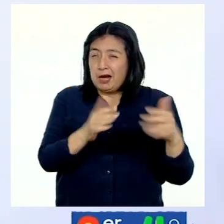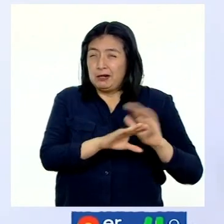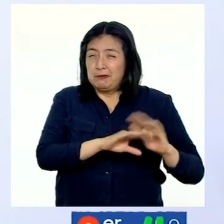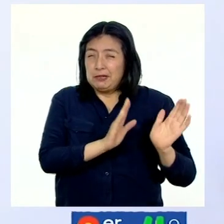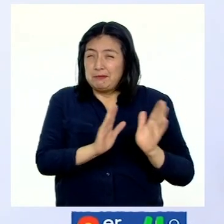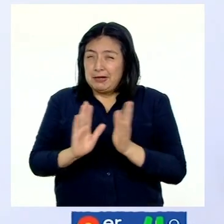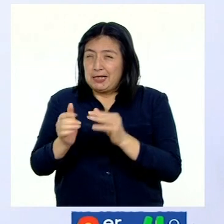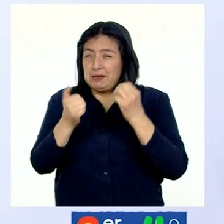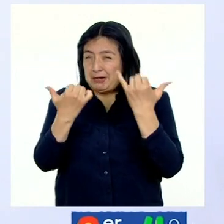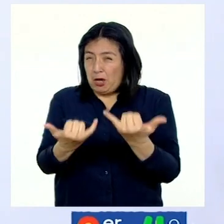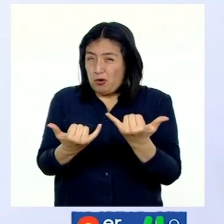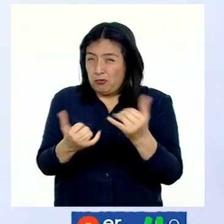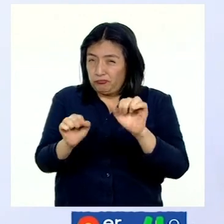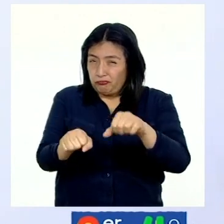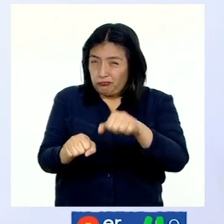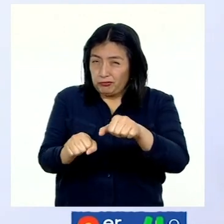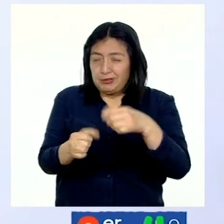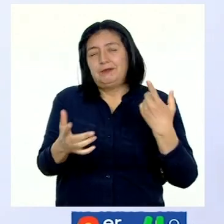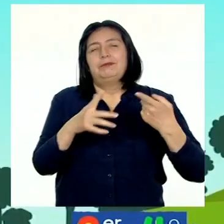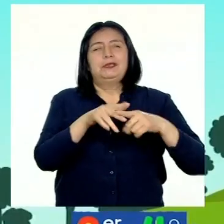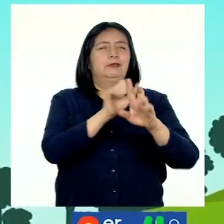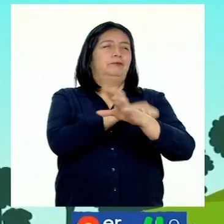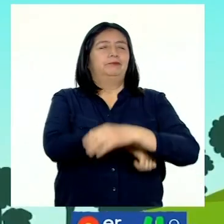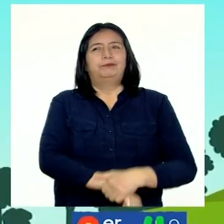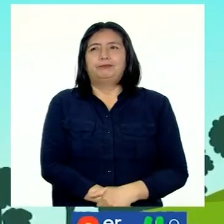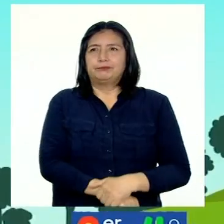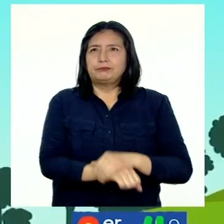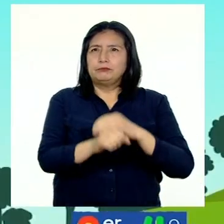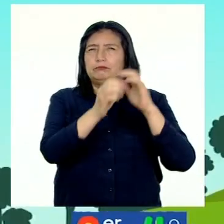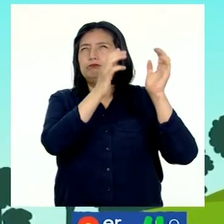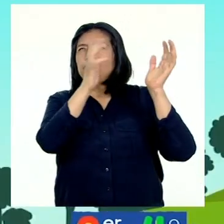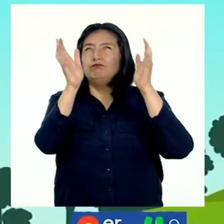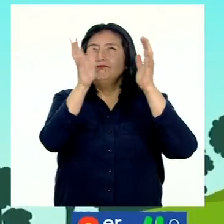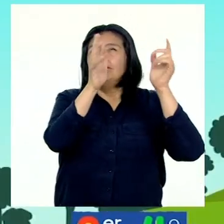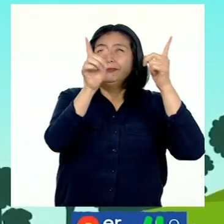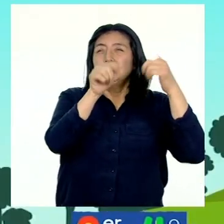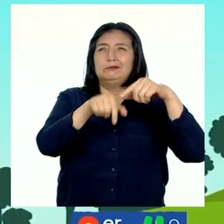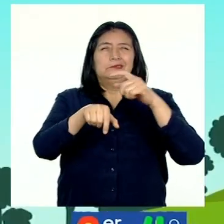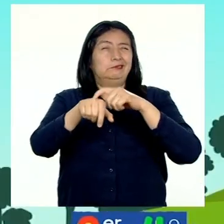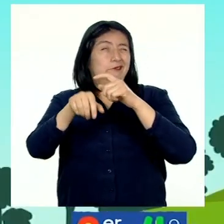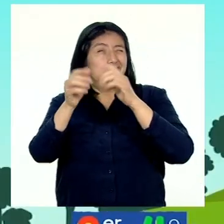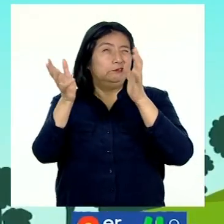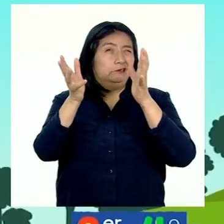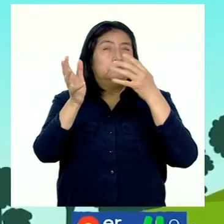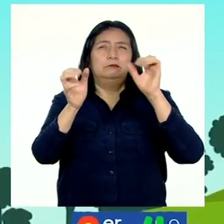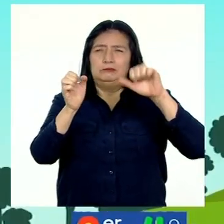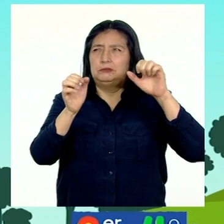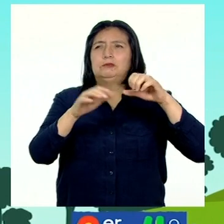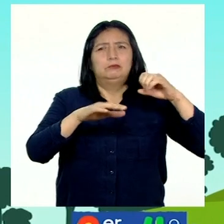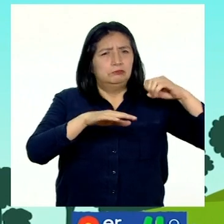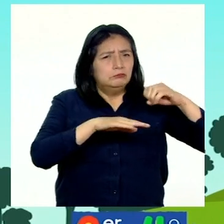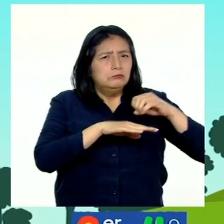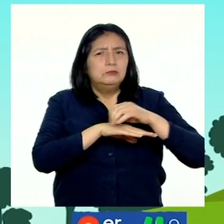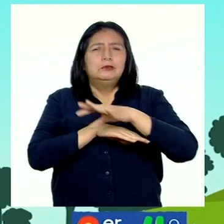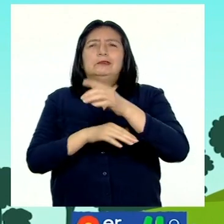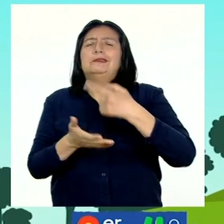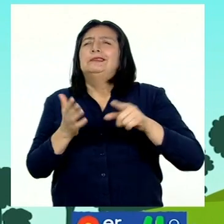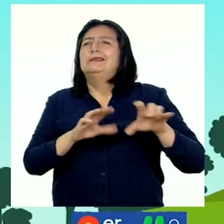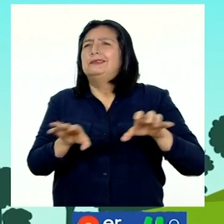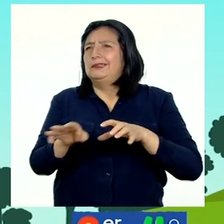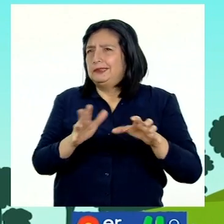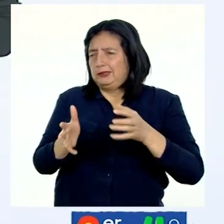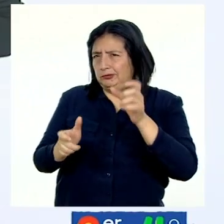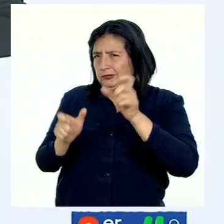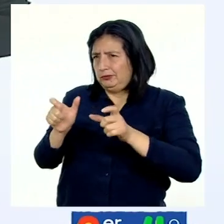preparados para el programa de hoy? ¡Comencemos! El clima y el tiempo siempre han influenciado sobre las actividades